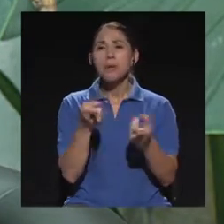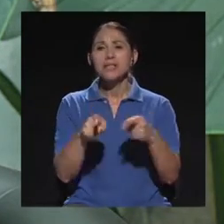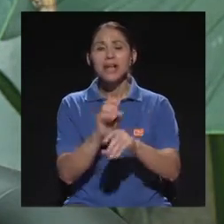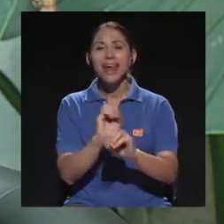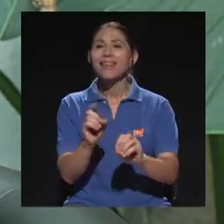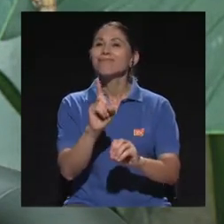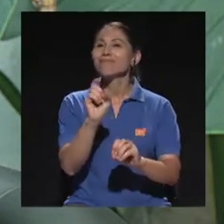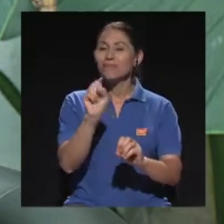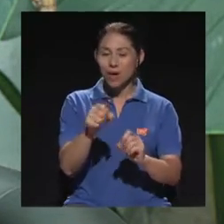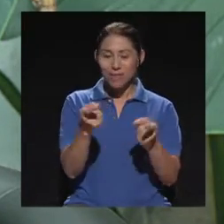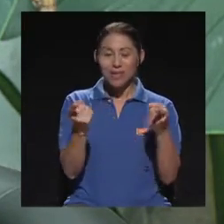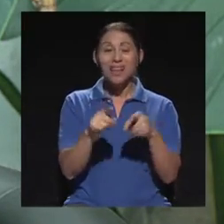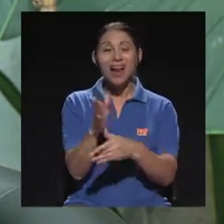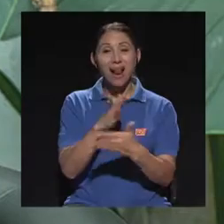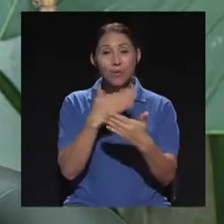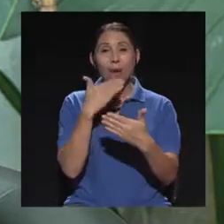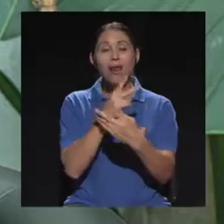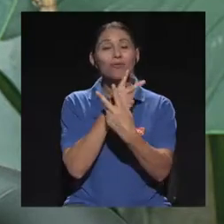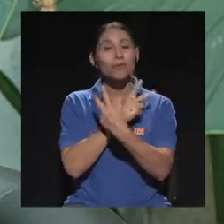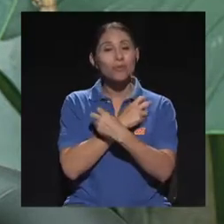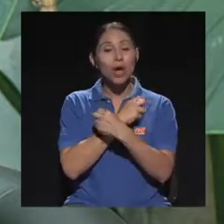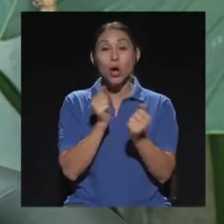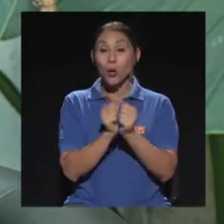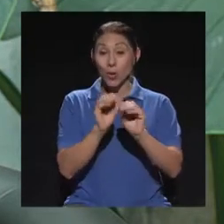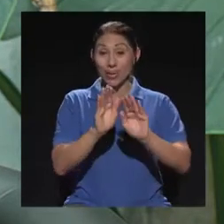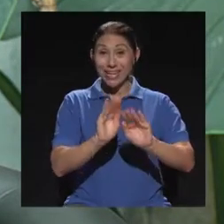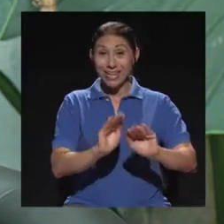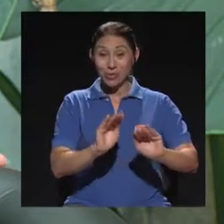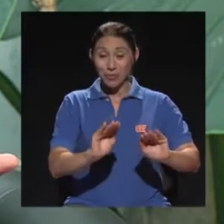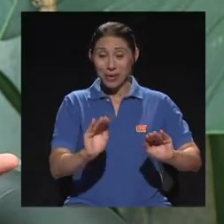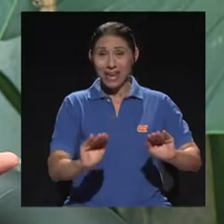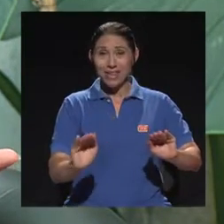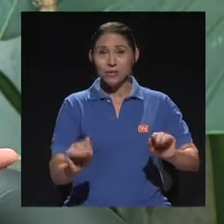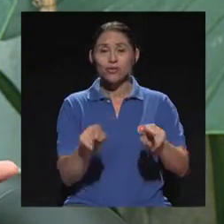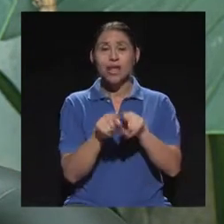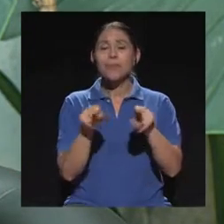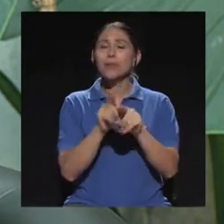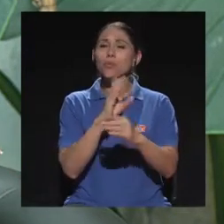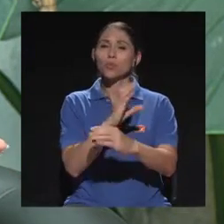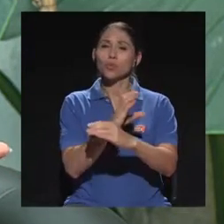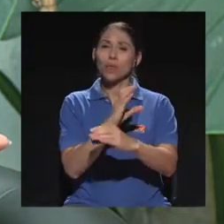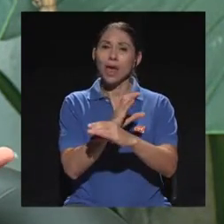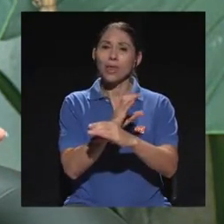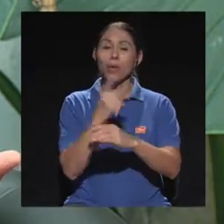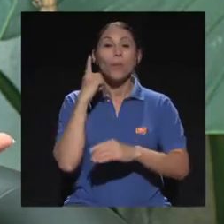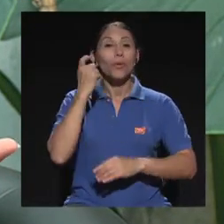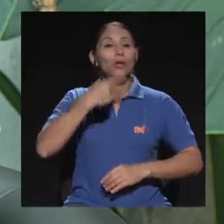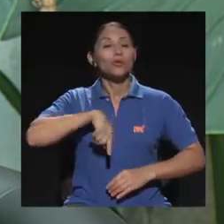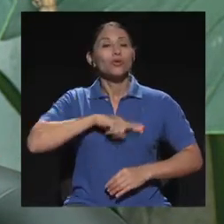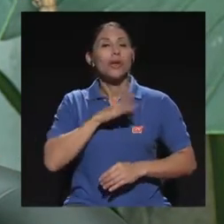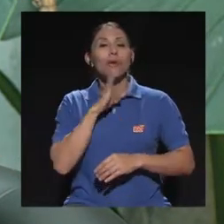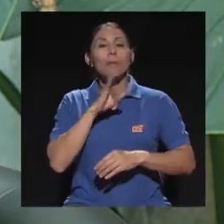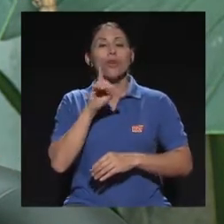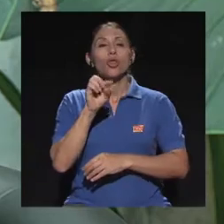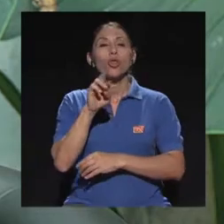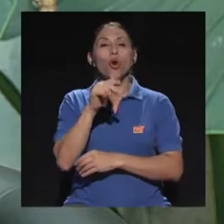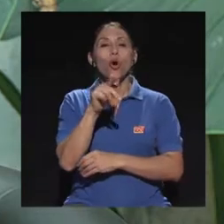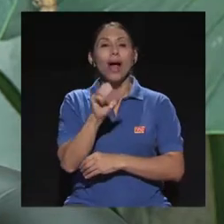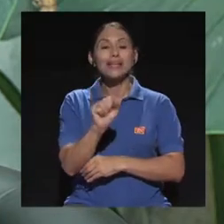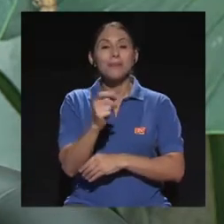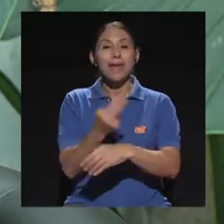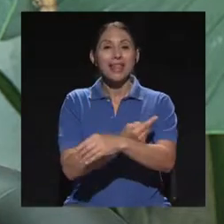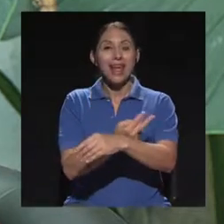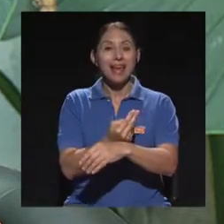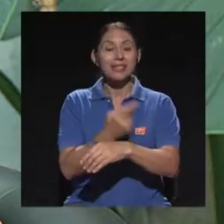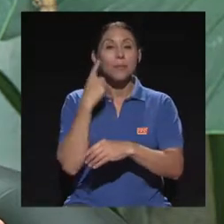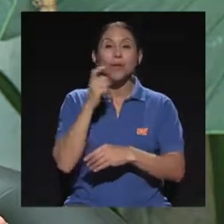va a hacer daño. Con los niños pequeños también hay que tener mucho, mucho cuidado. Porque si nosotros estamos hablando aquí de drogas vegetales, porque estamos hablando